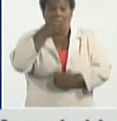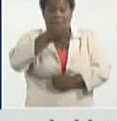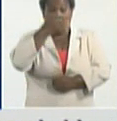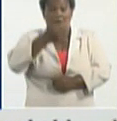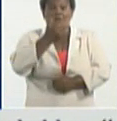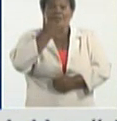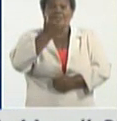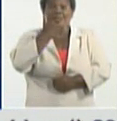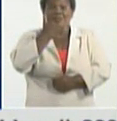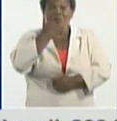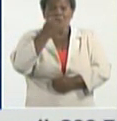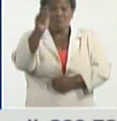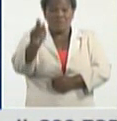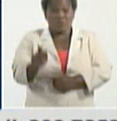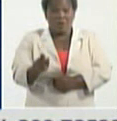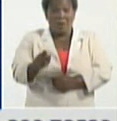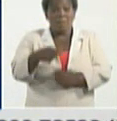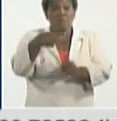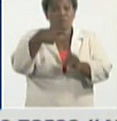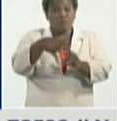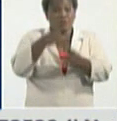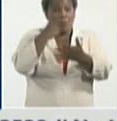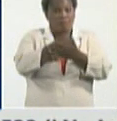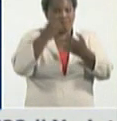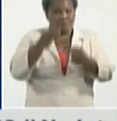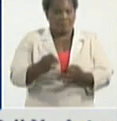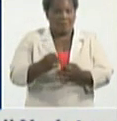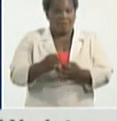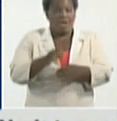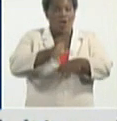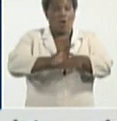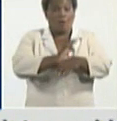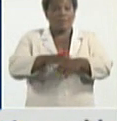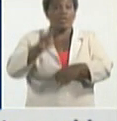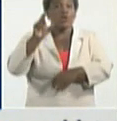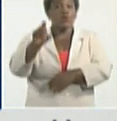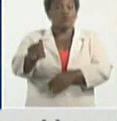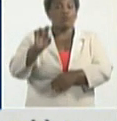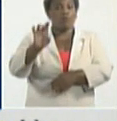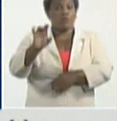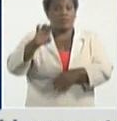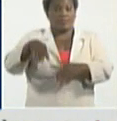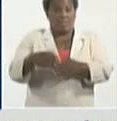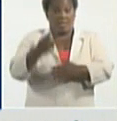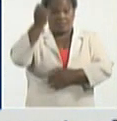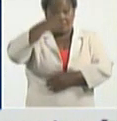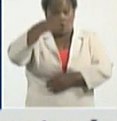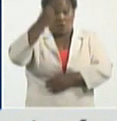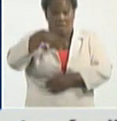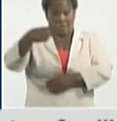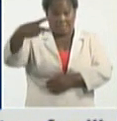positivos de COVID, en los últimos 15 días, Ciego de Ávila, Ciego 2